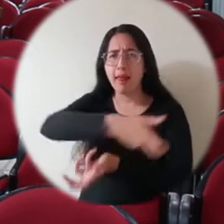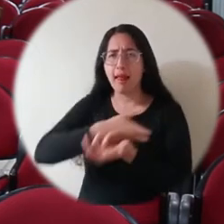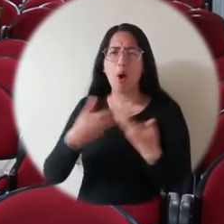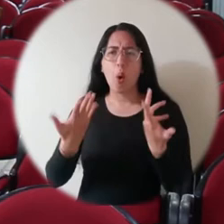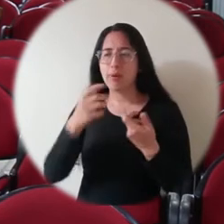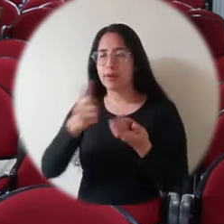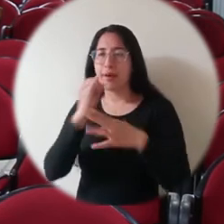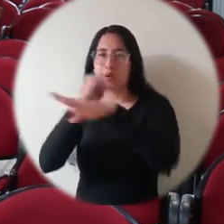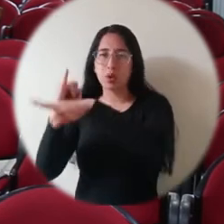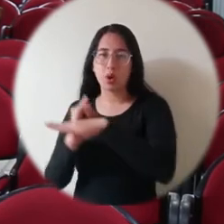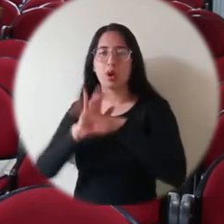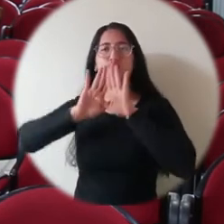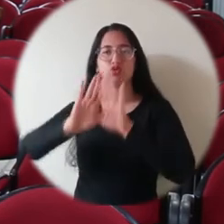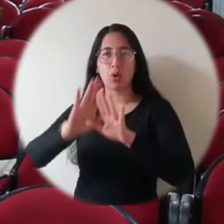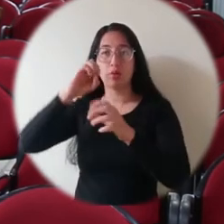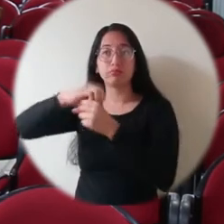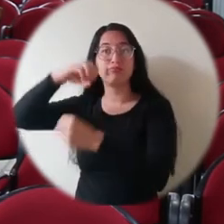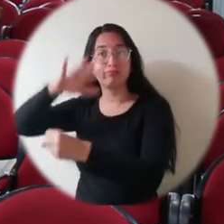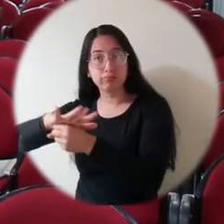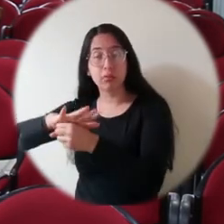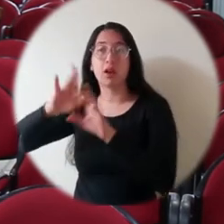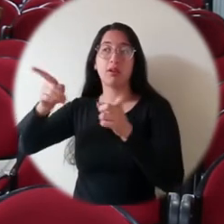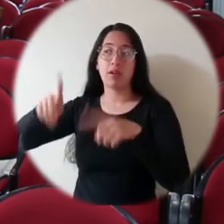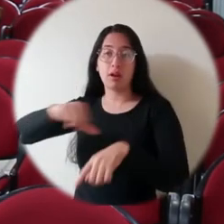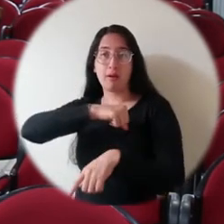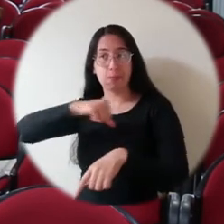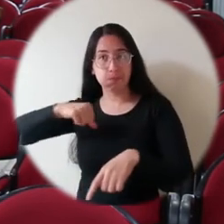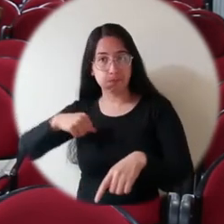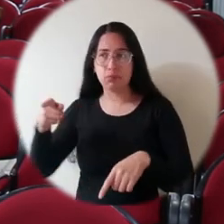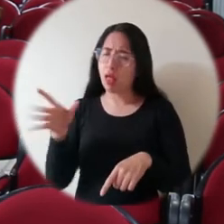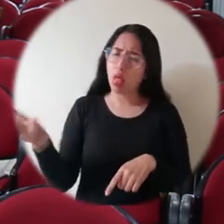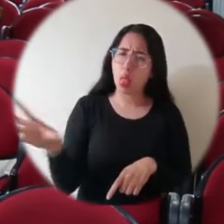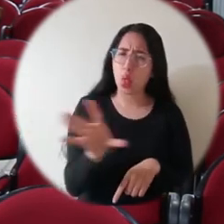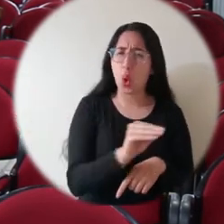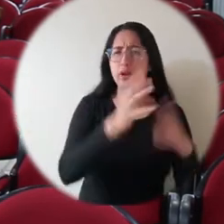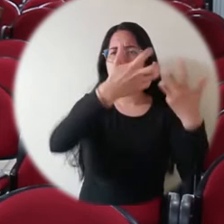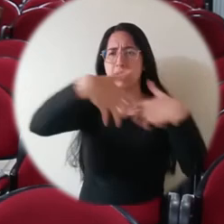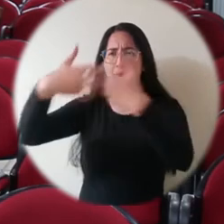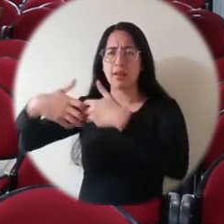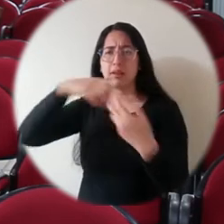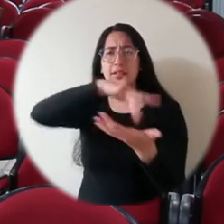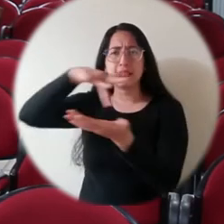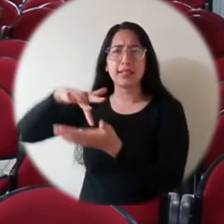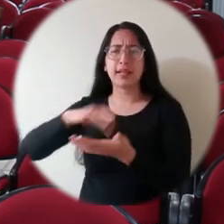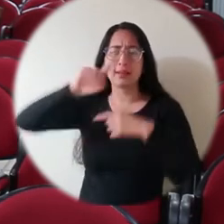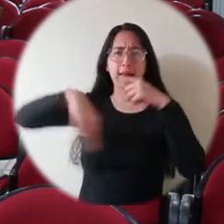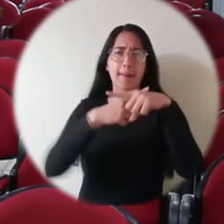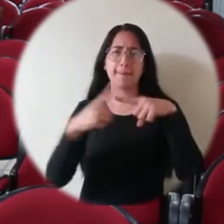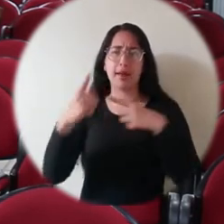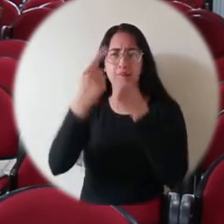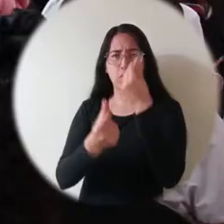instituciones públicas, con todas las empresas que participan de la Semana de la